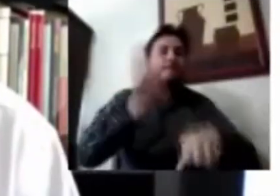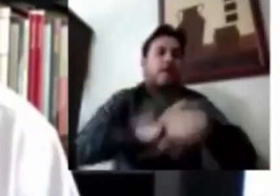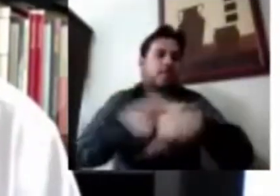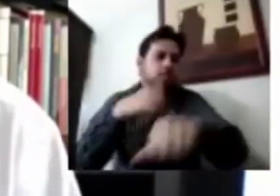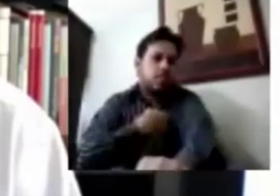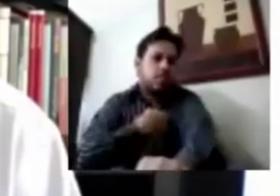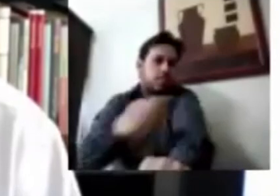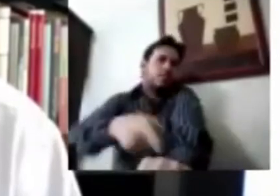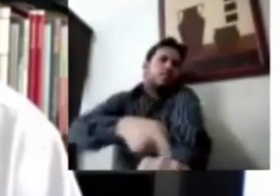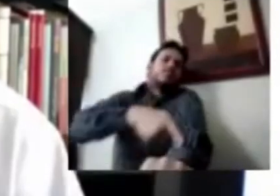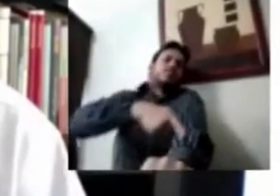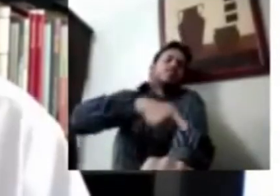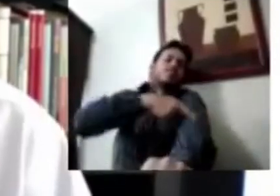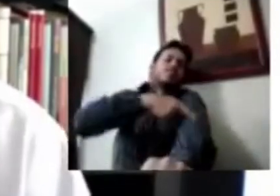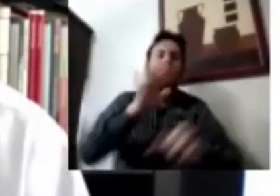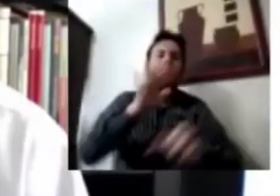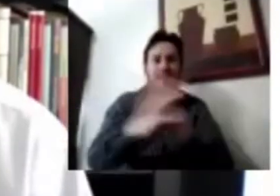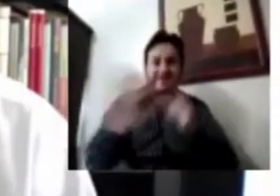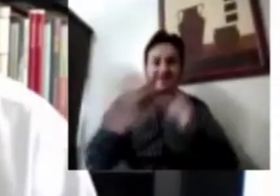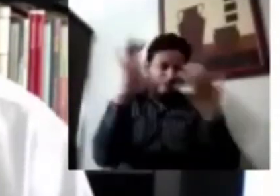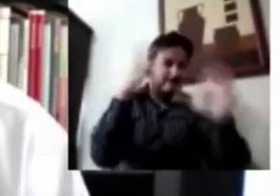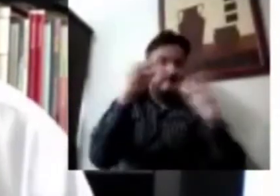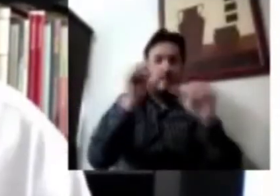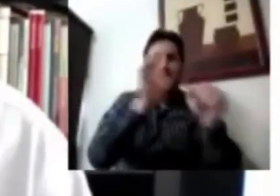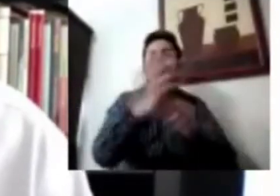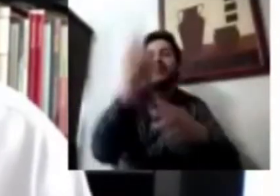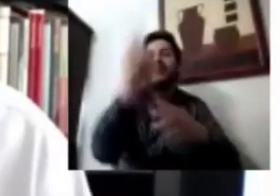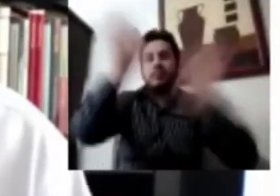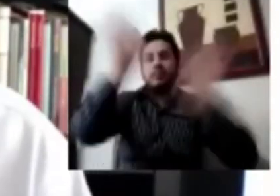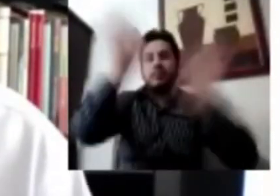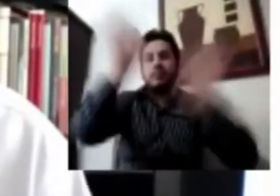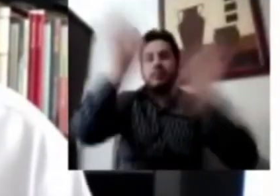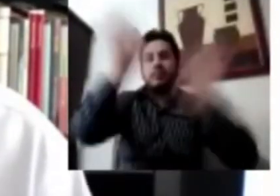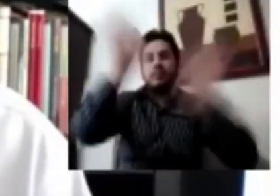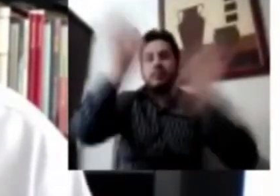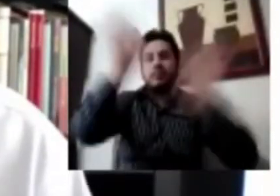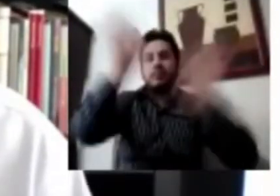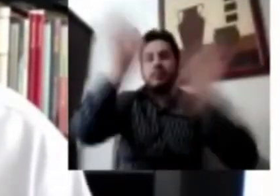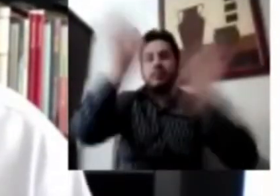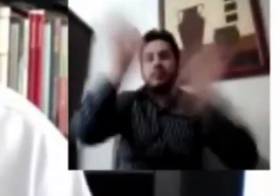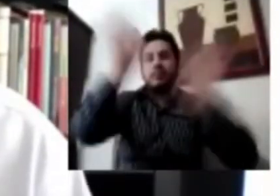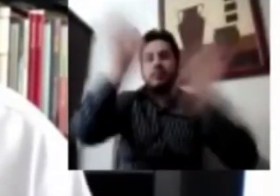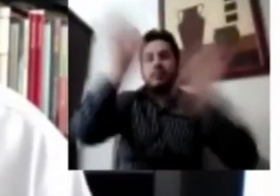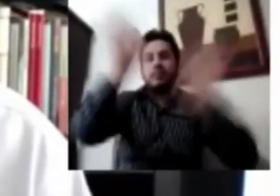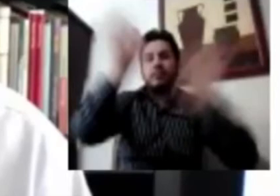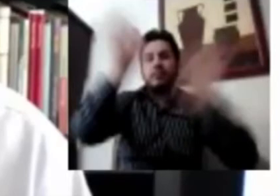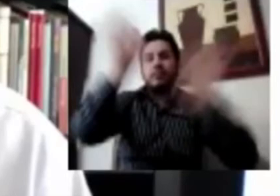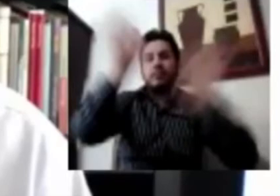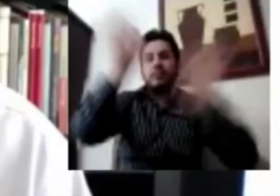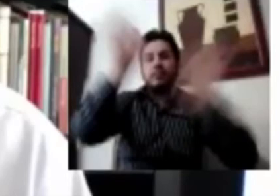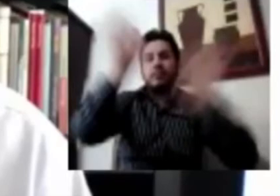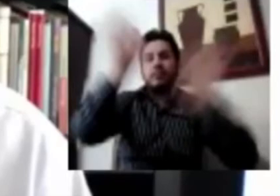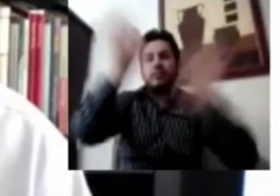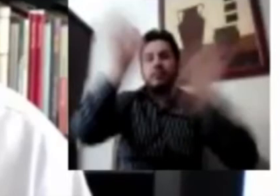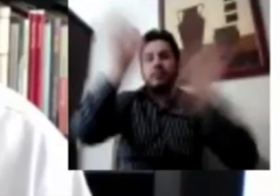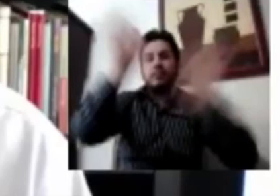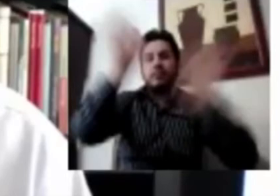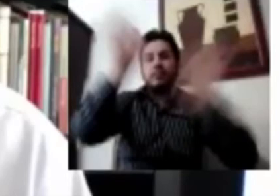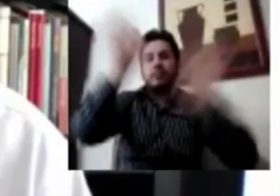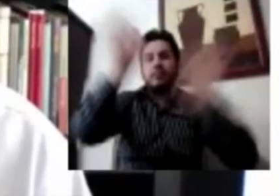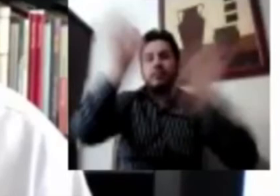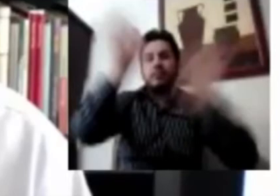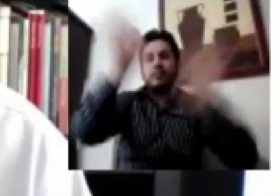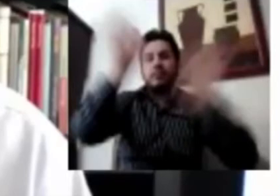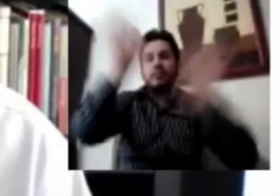sido publicados todos, pero esa sería, digamos, mi presentación de inicio. Muchísimas gracias,